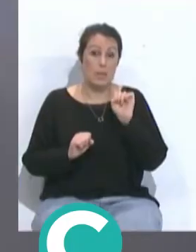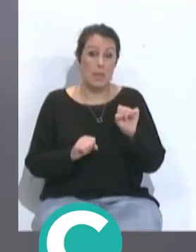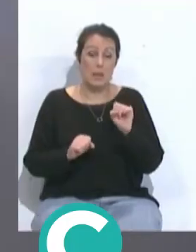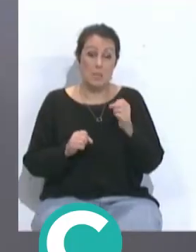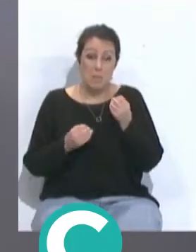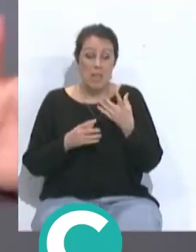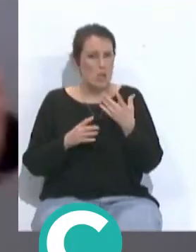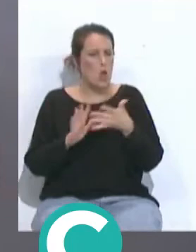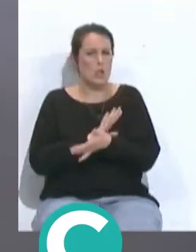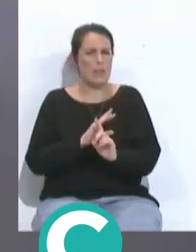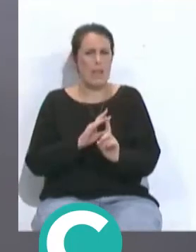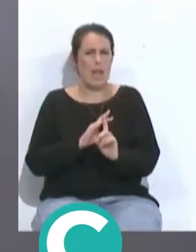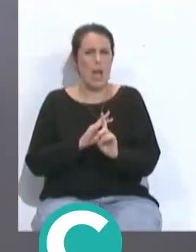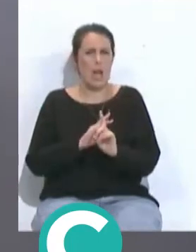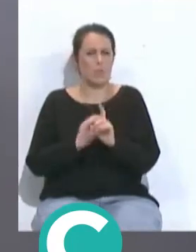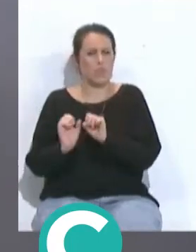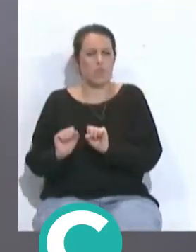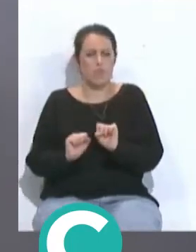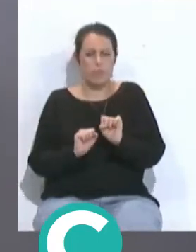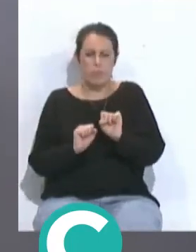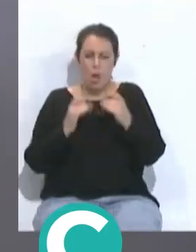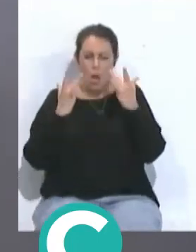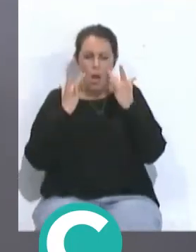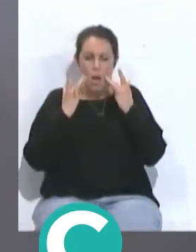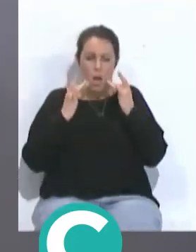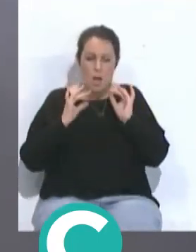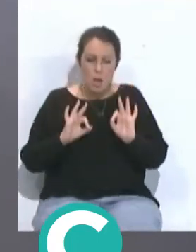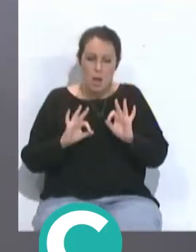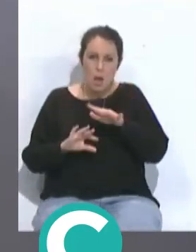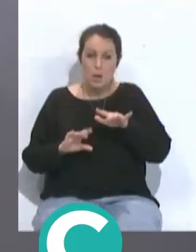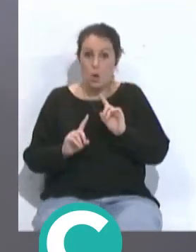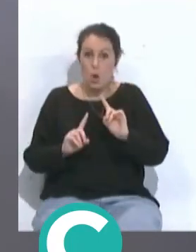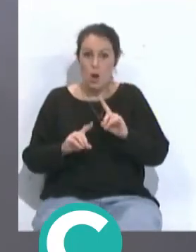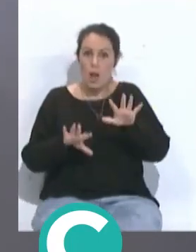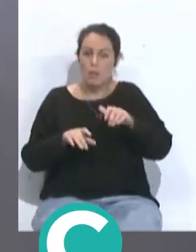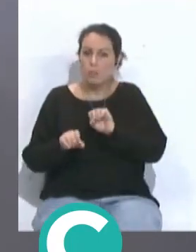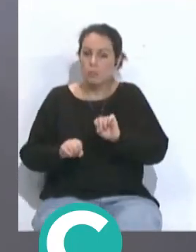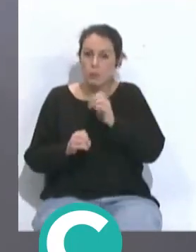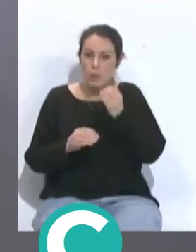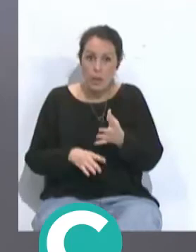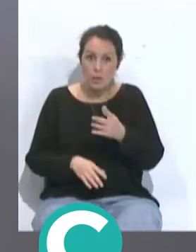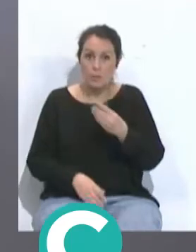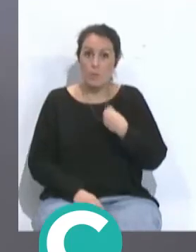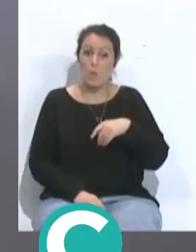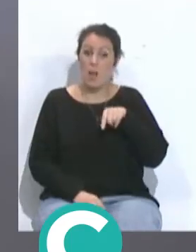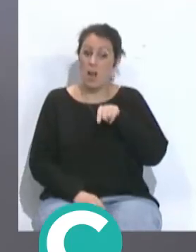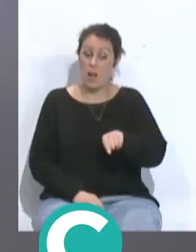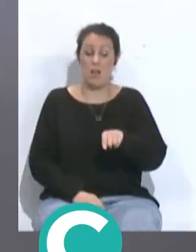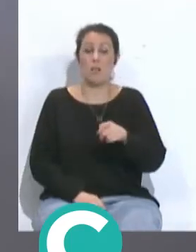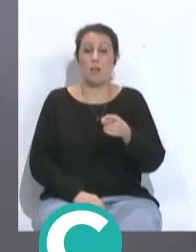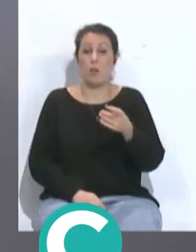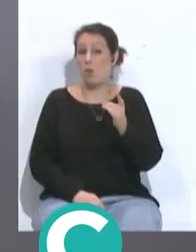significa de estar ultra defensivo y todo el mundo en el área el Cádiz está defendiendo muy bien ahí están ahí están prácticamente tenemos